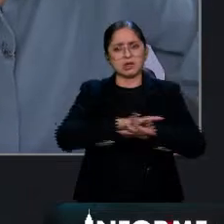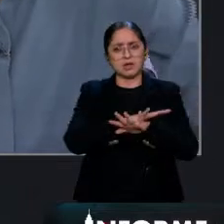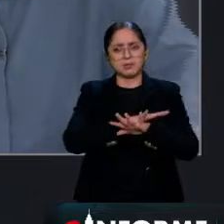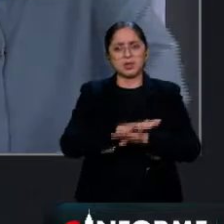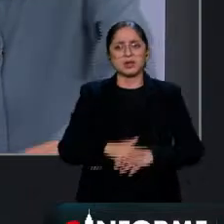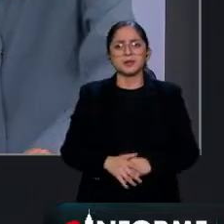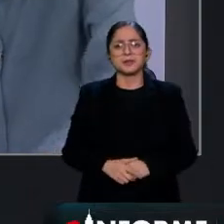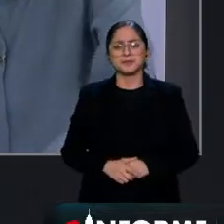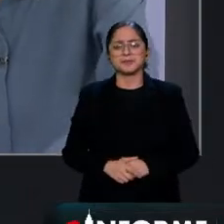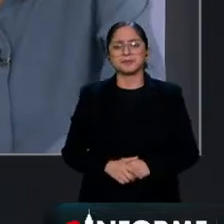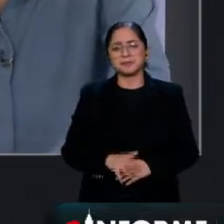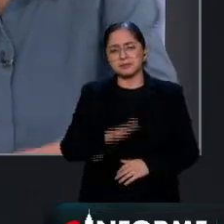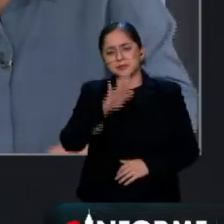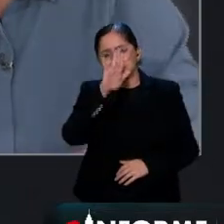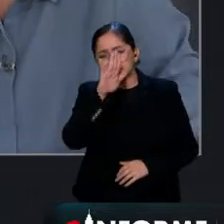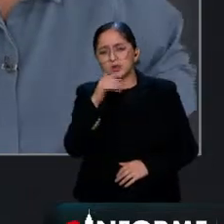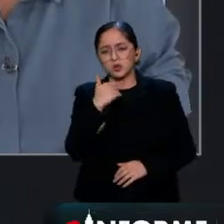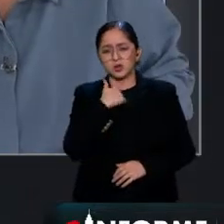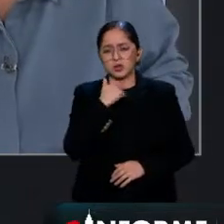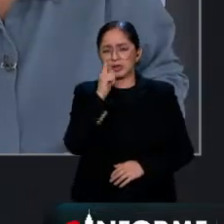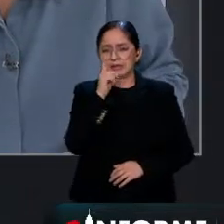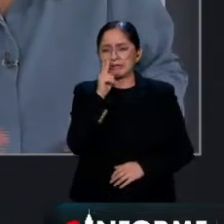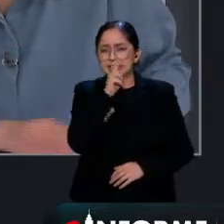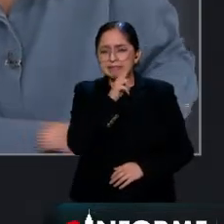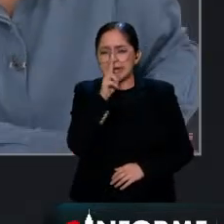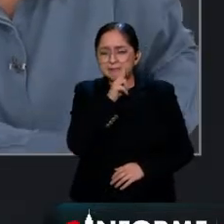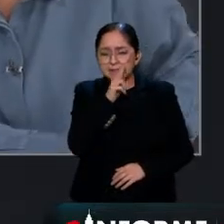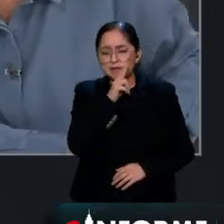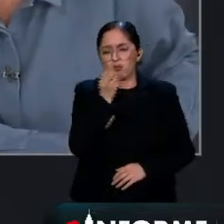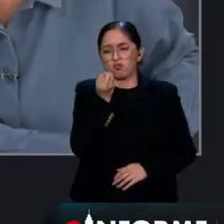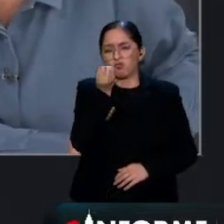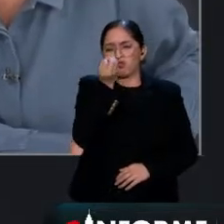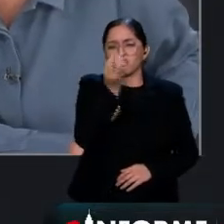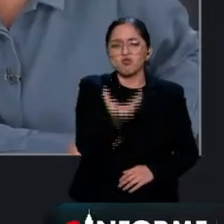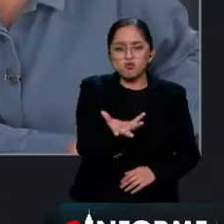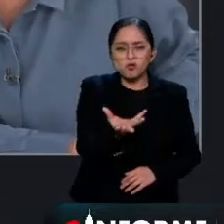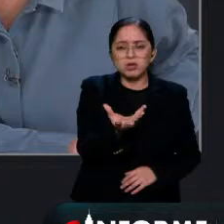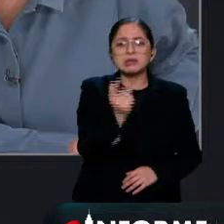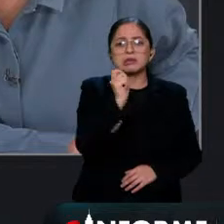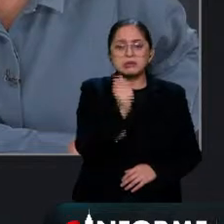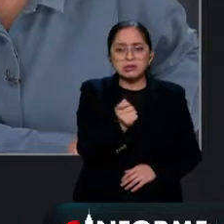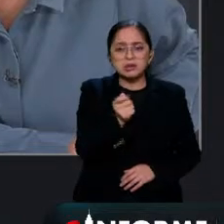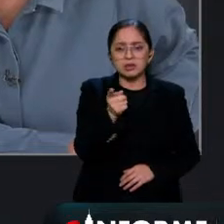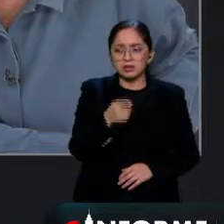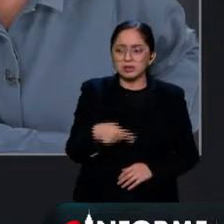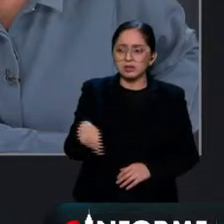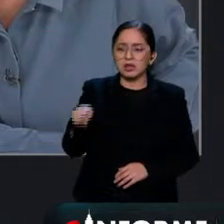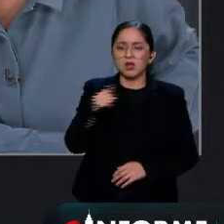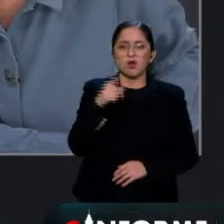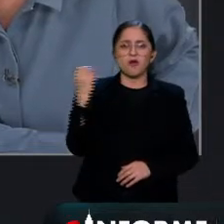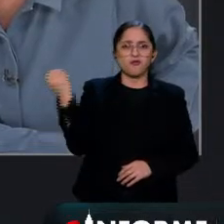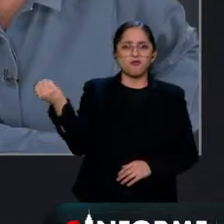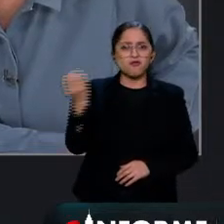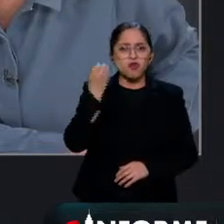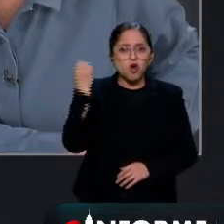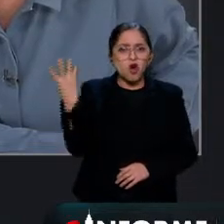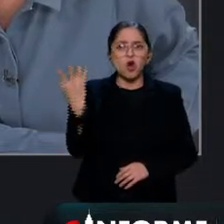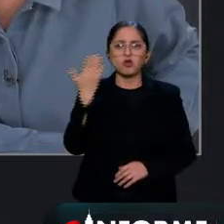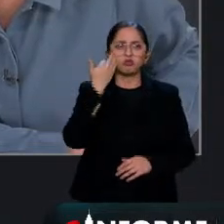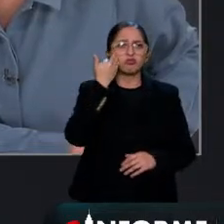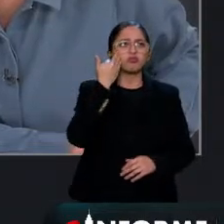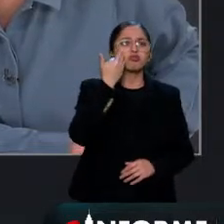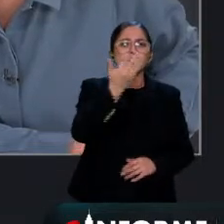frustración lo único que lo único que quisiera decirles es de que sirven estos foros y el canal abierto